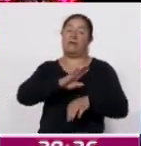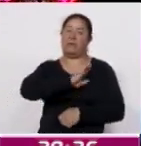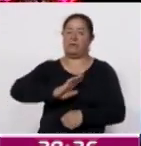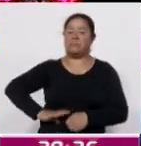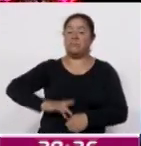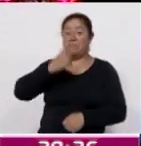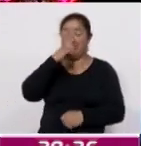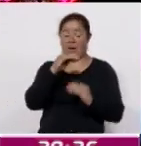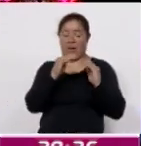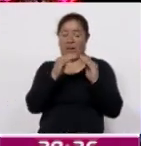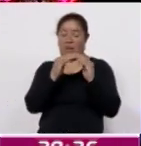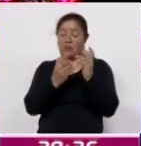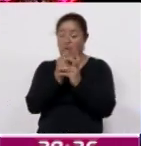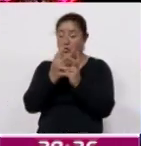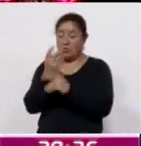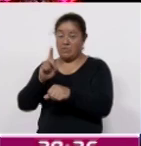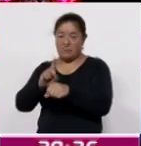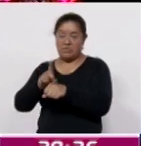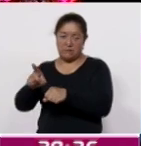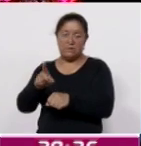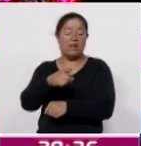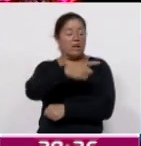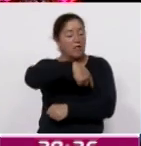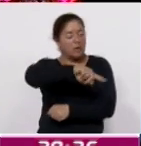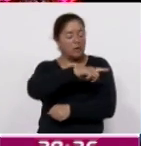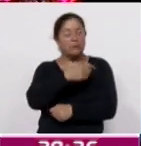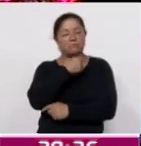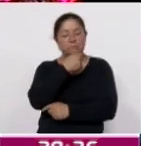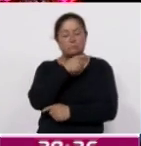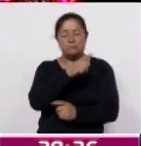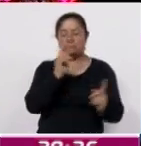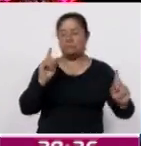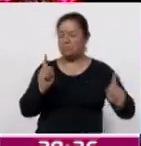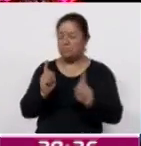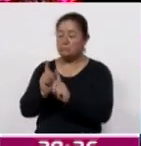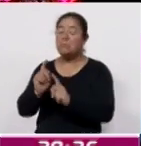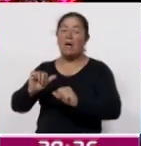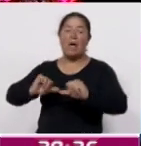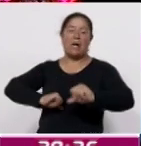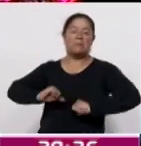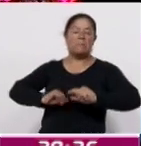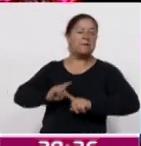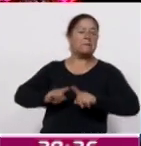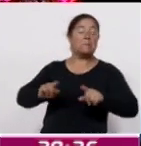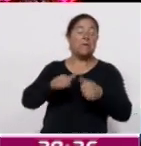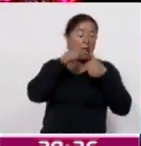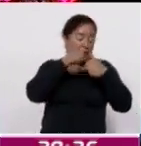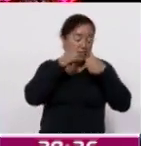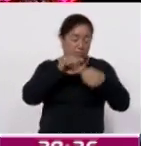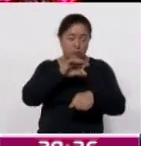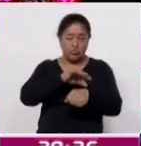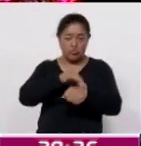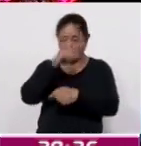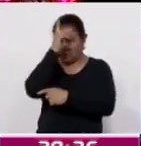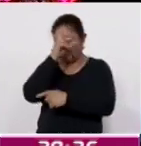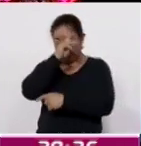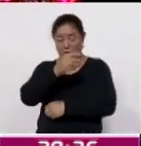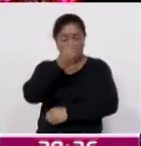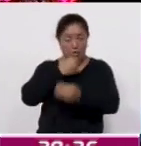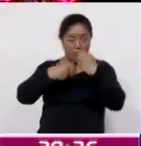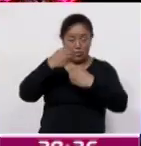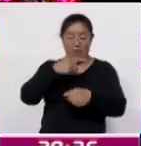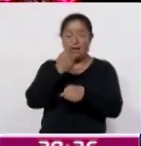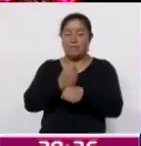nuevas casas de día y acercar a los adultos mayores actividades recreativas, así como atención médica, psicológica, nutricional